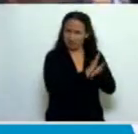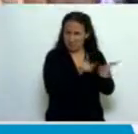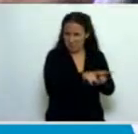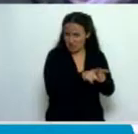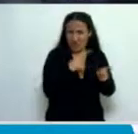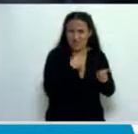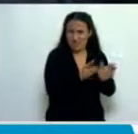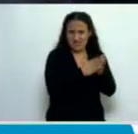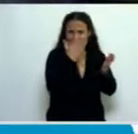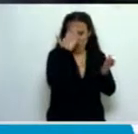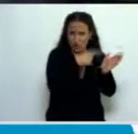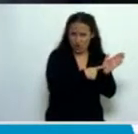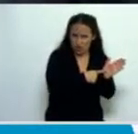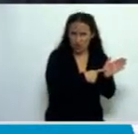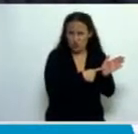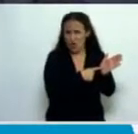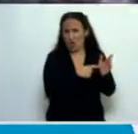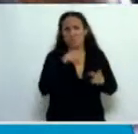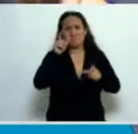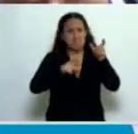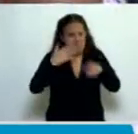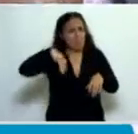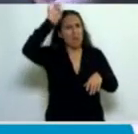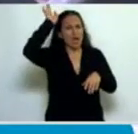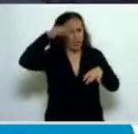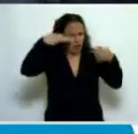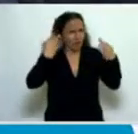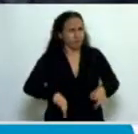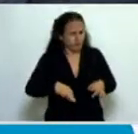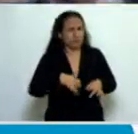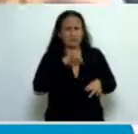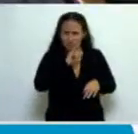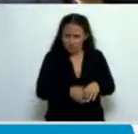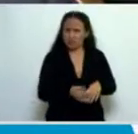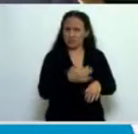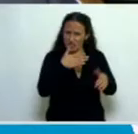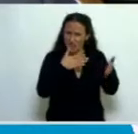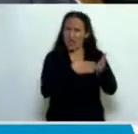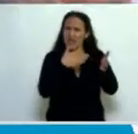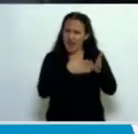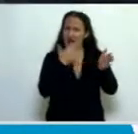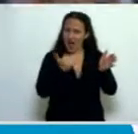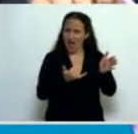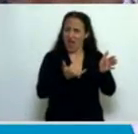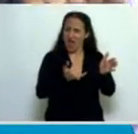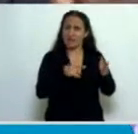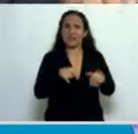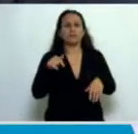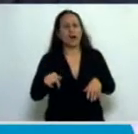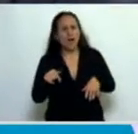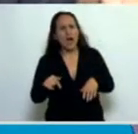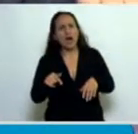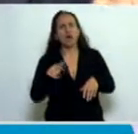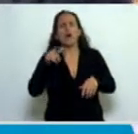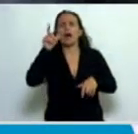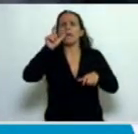Constitución, con mayorías particularmente exigentes que han permitido establecer esos límites en la Constitución, ahora con una mayoría